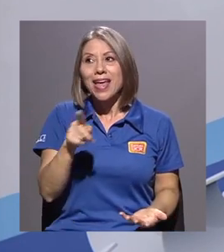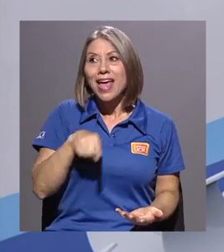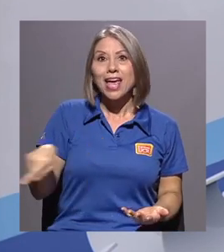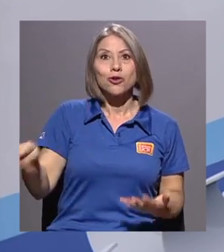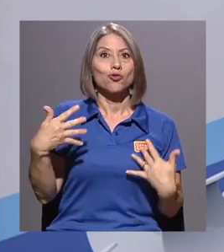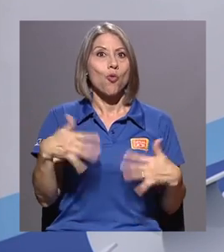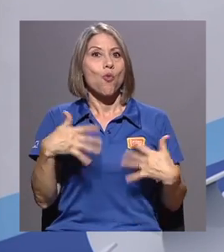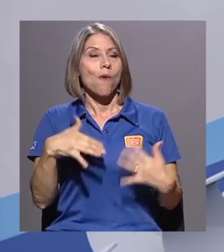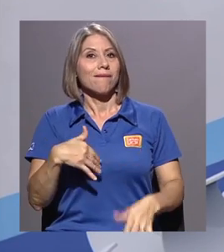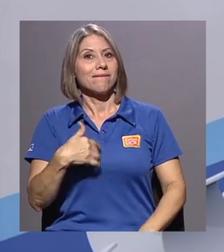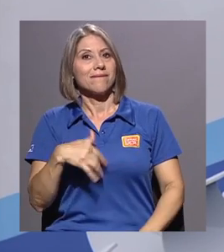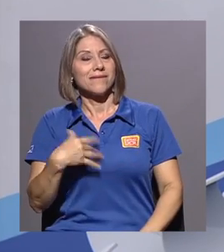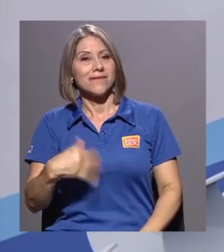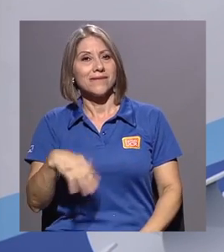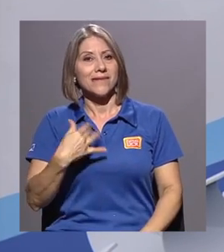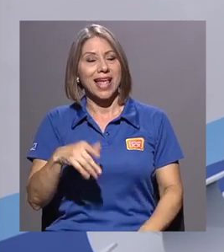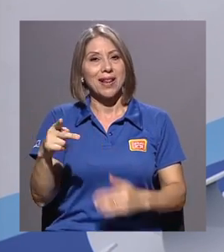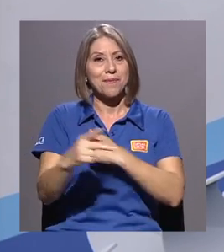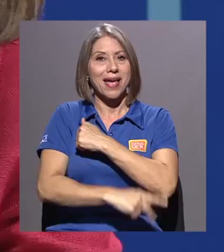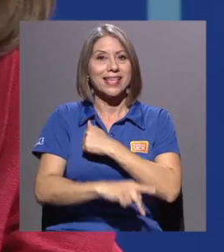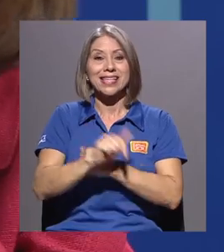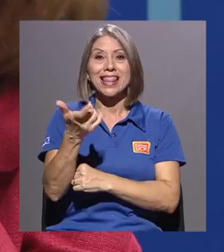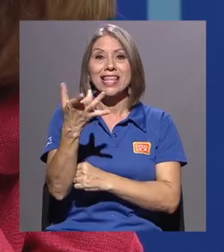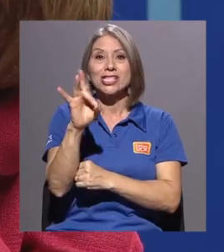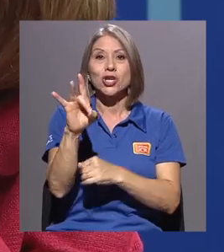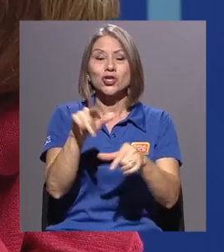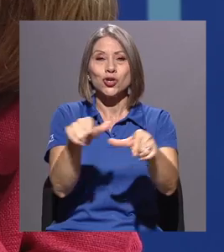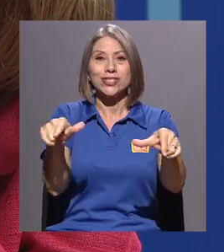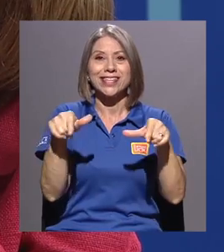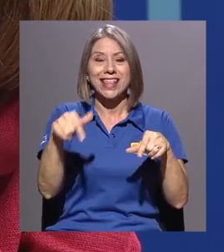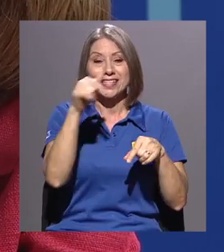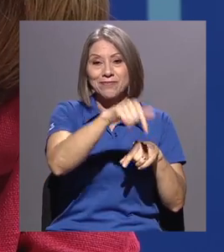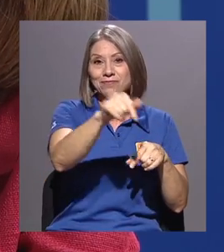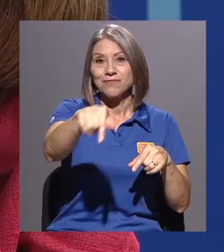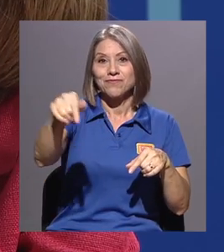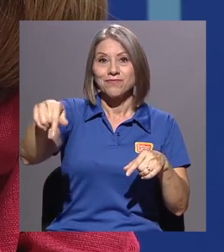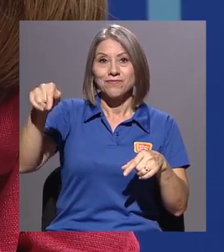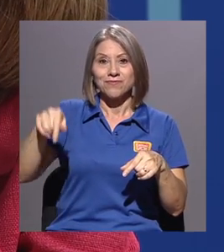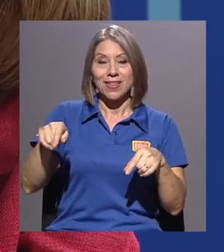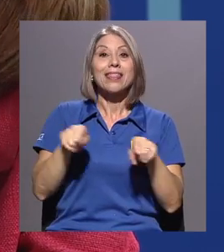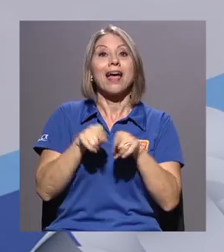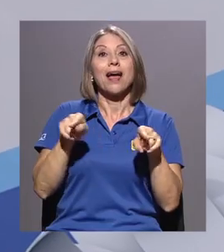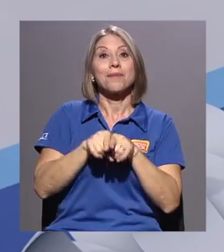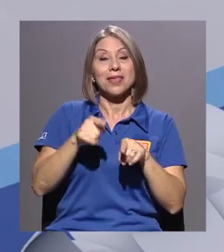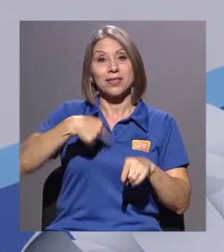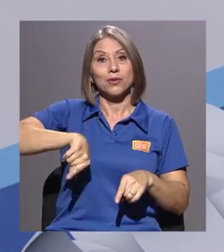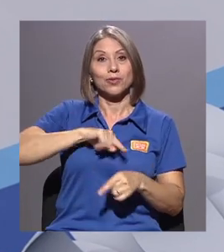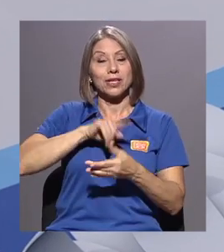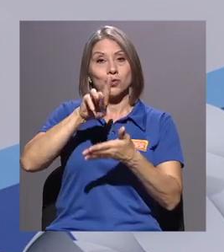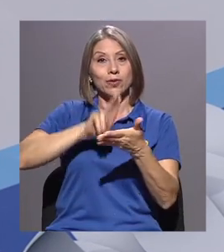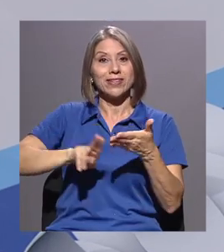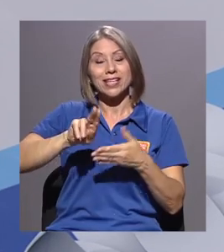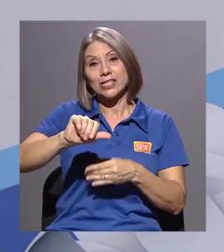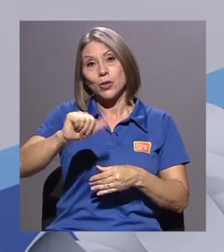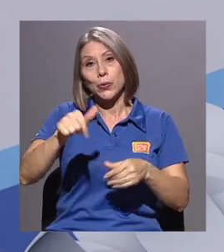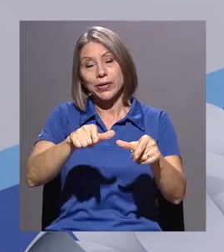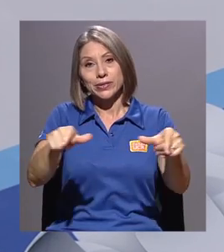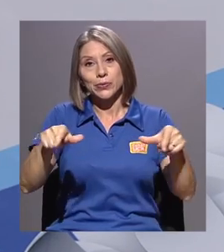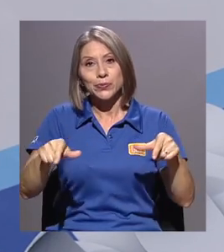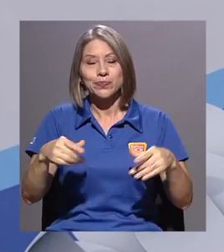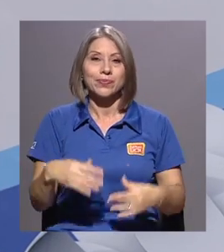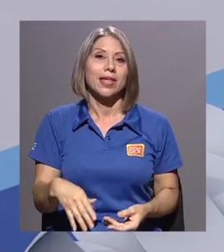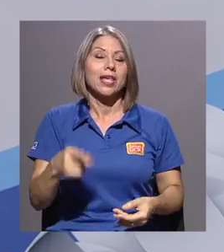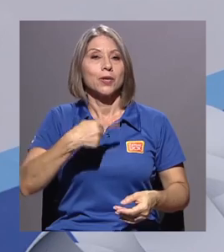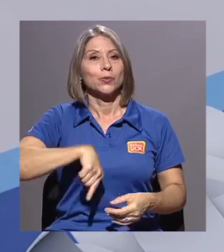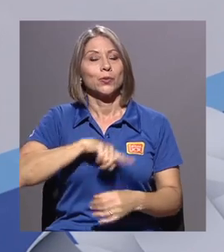país en 18 diferentes sedes, incluidas las sedes de nuestras universidades y otras locaciones más. Y